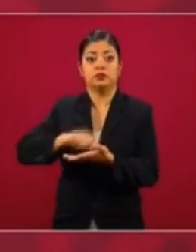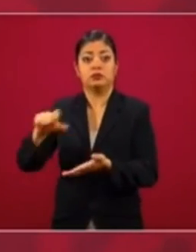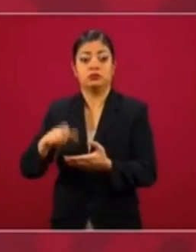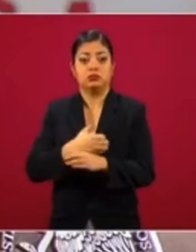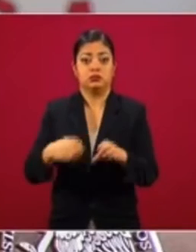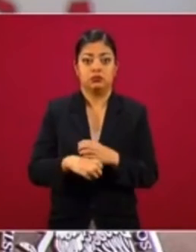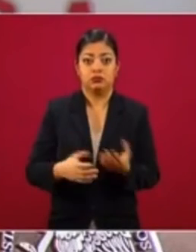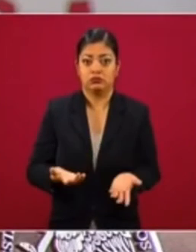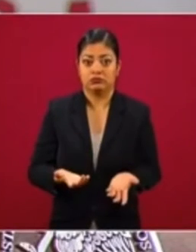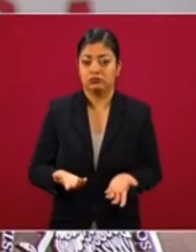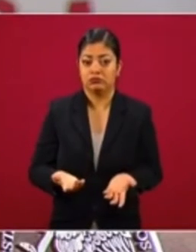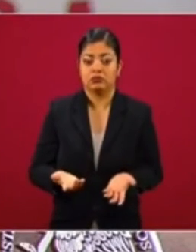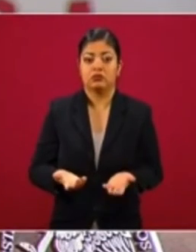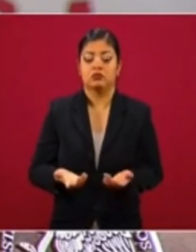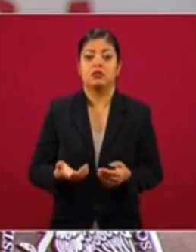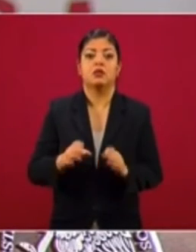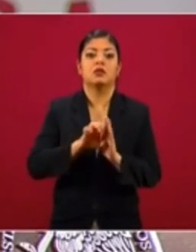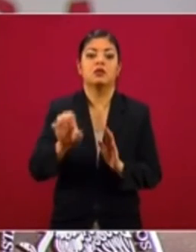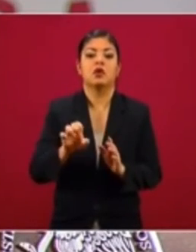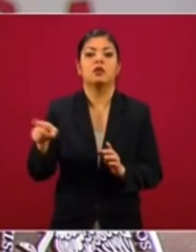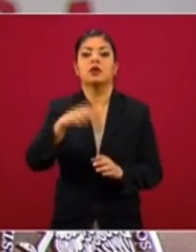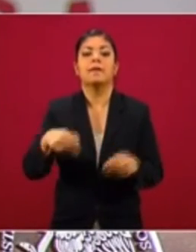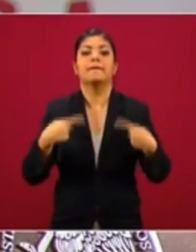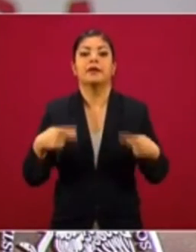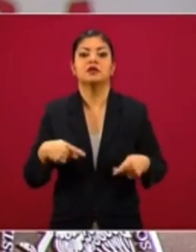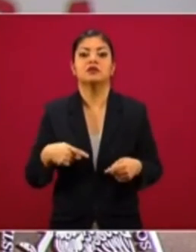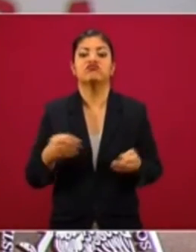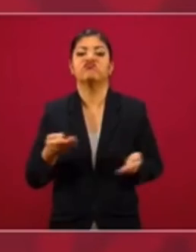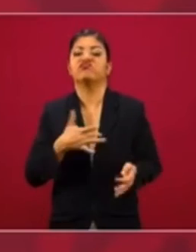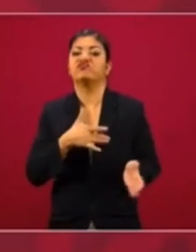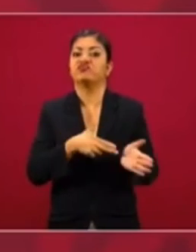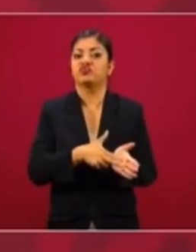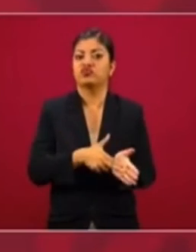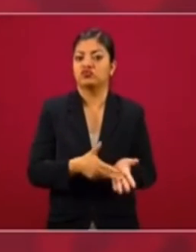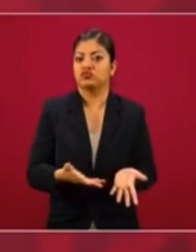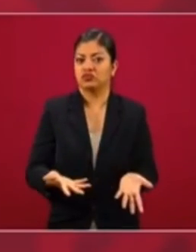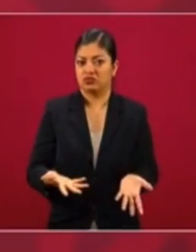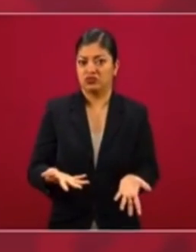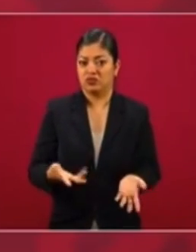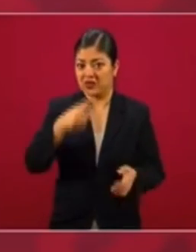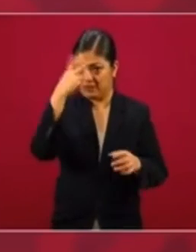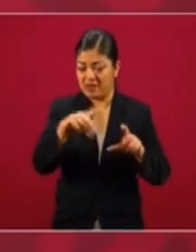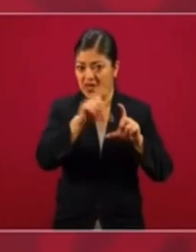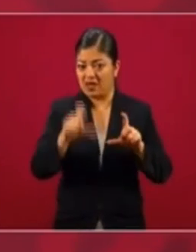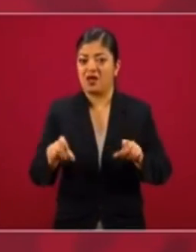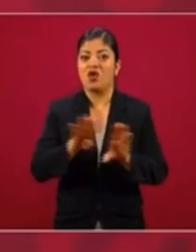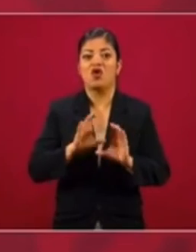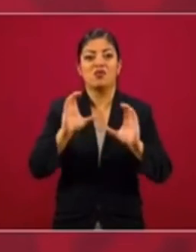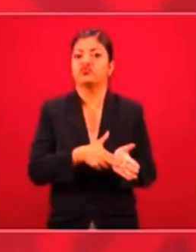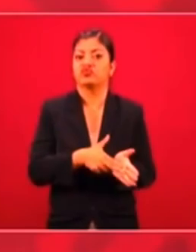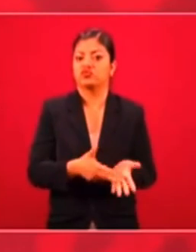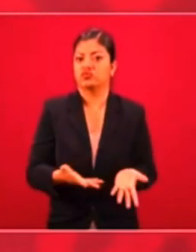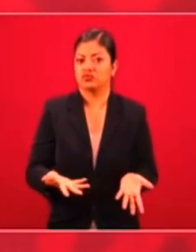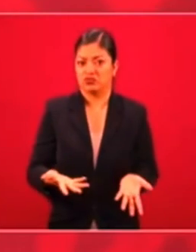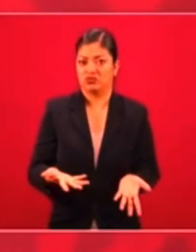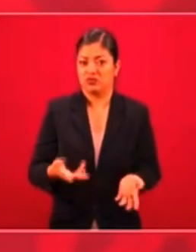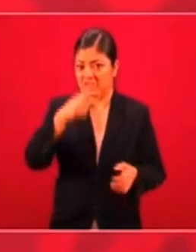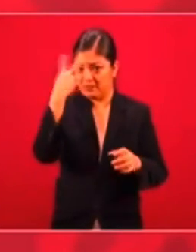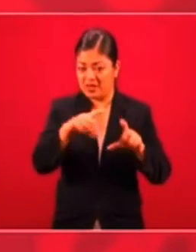que se disminuya la frivolidad. Y que México sea un ejemplo de austeridad, de sobriedad,